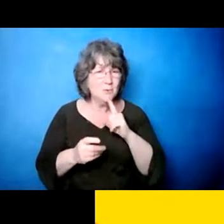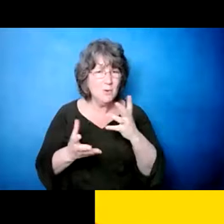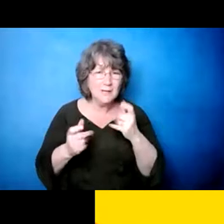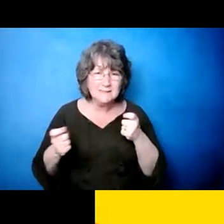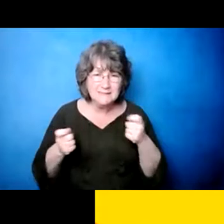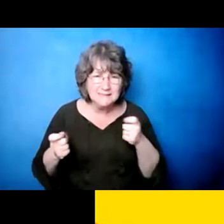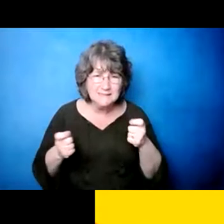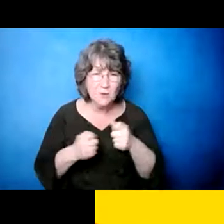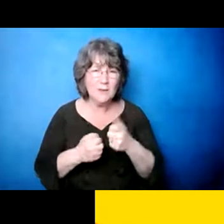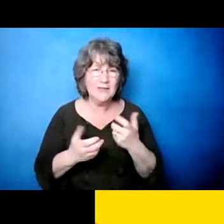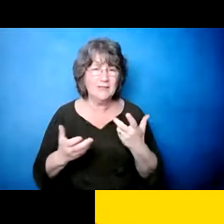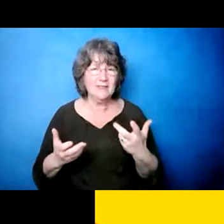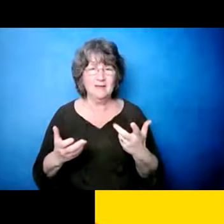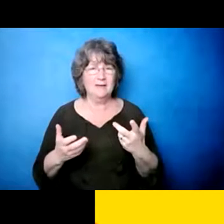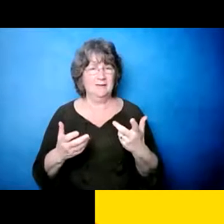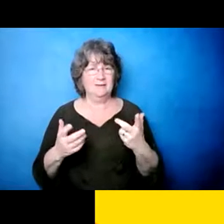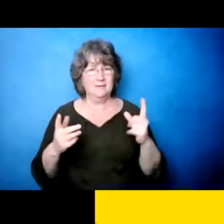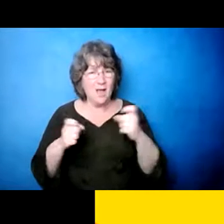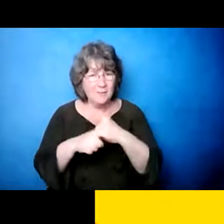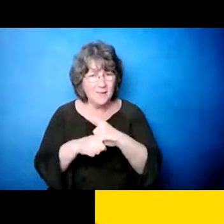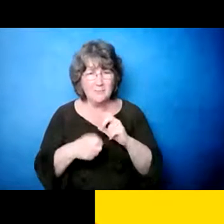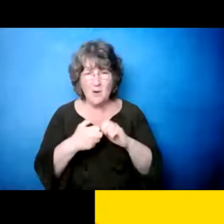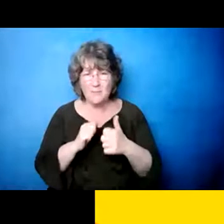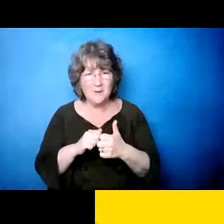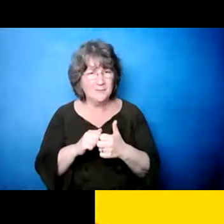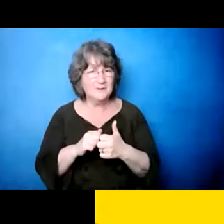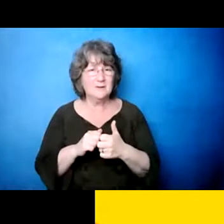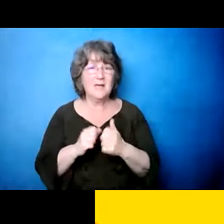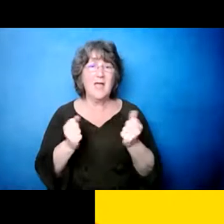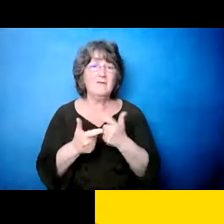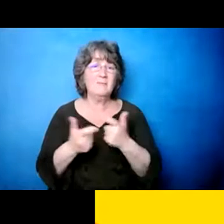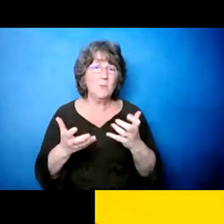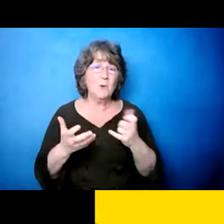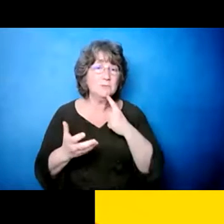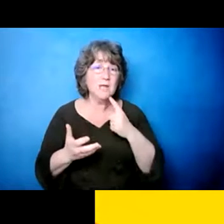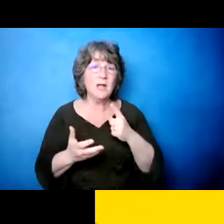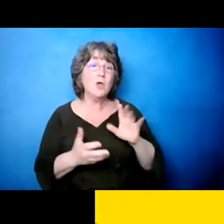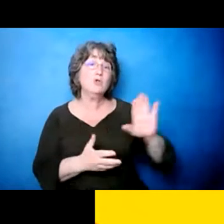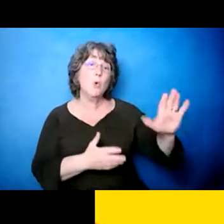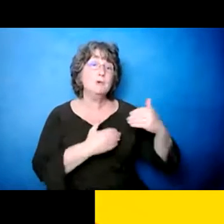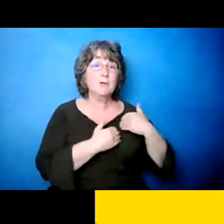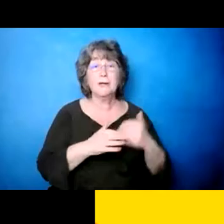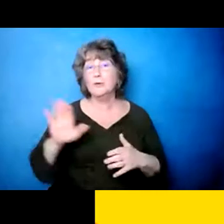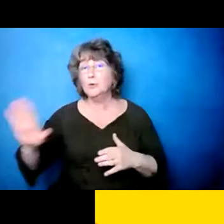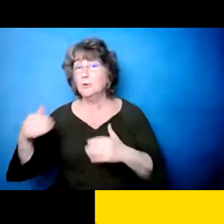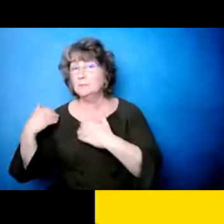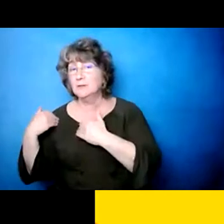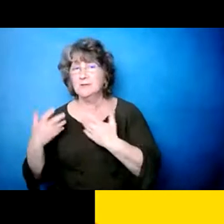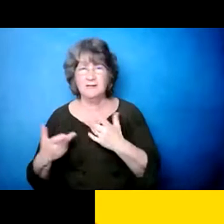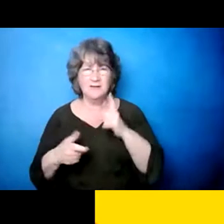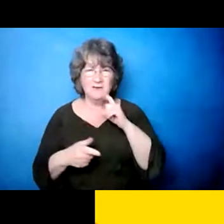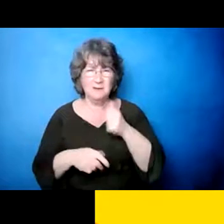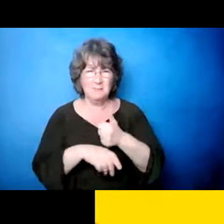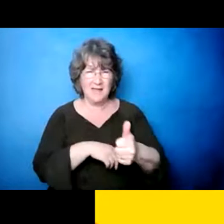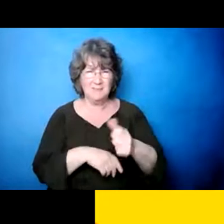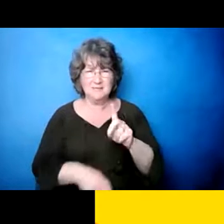eh, que, que quiere trabajar o ponerle esfuerzo que todo el mundo, eh, que